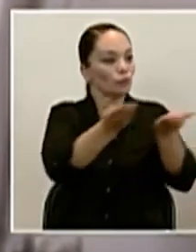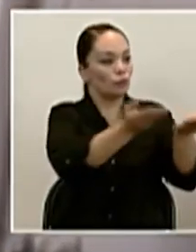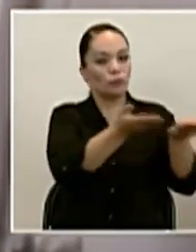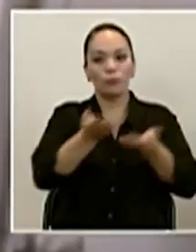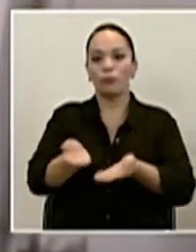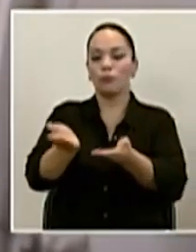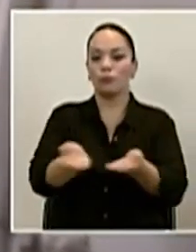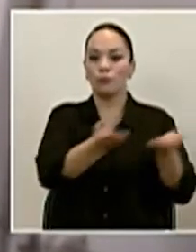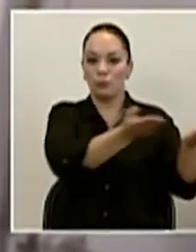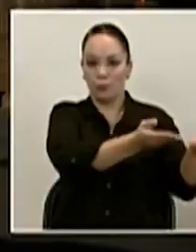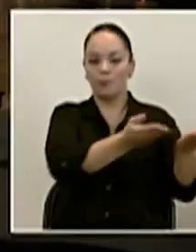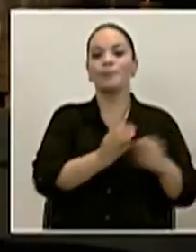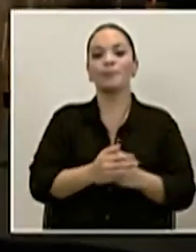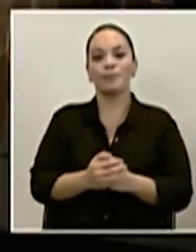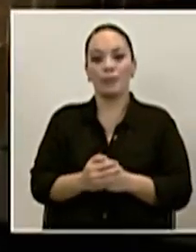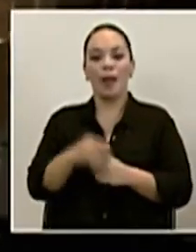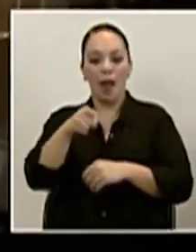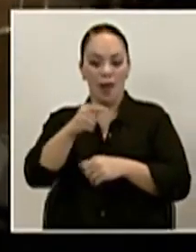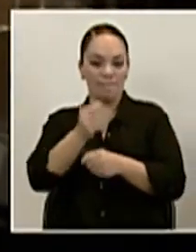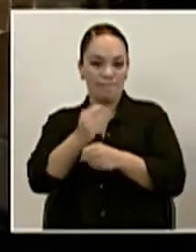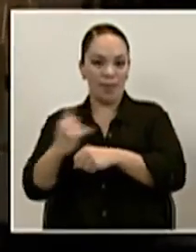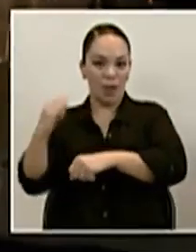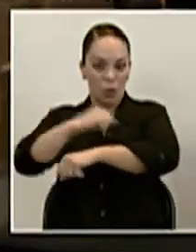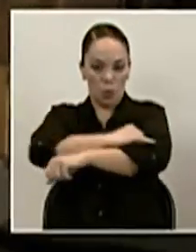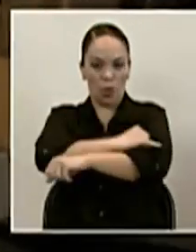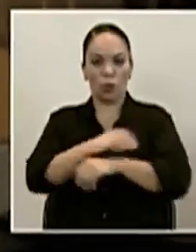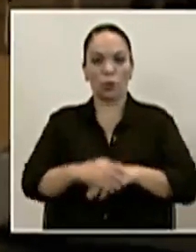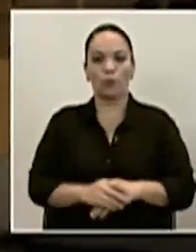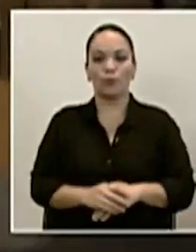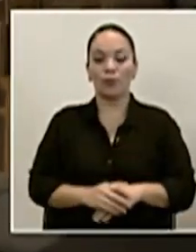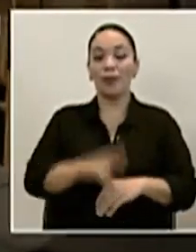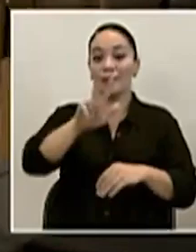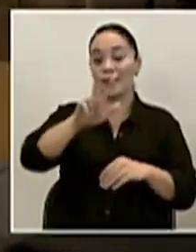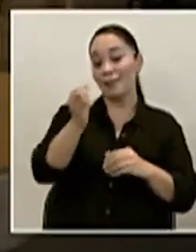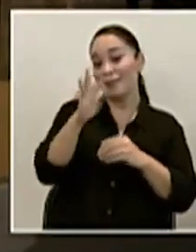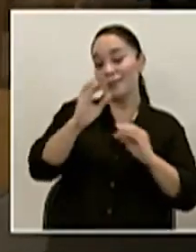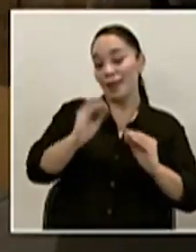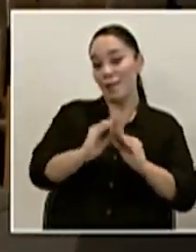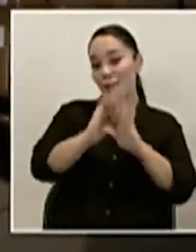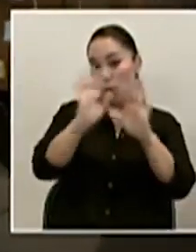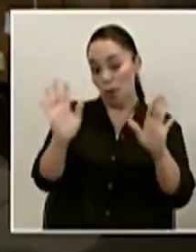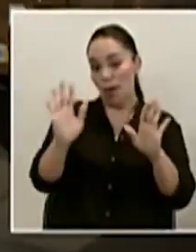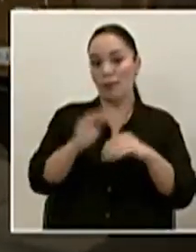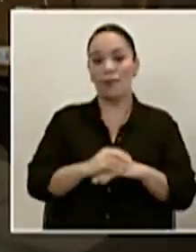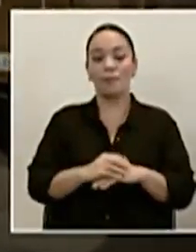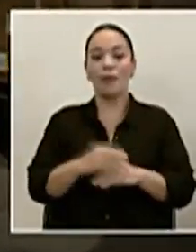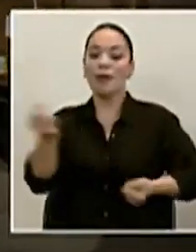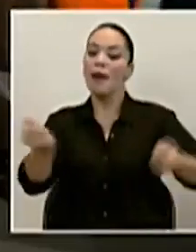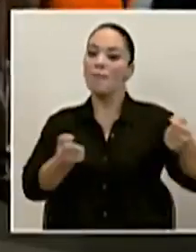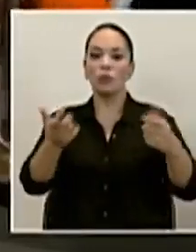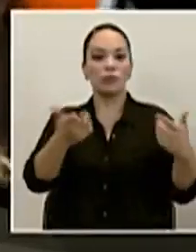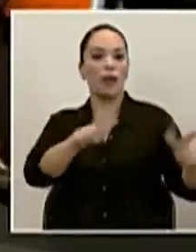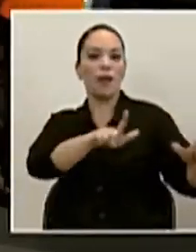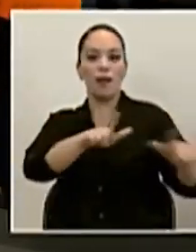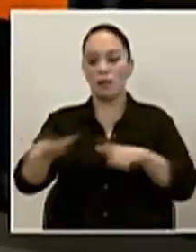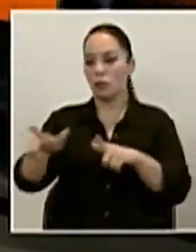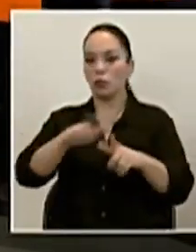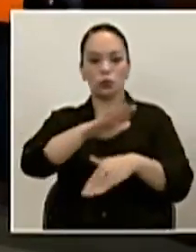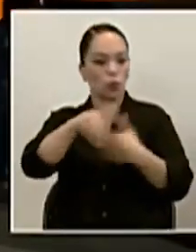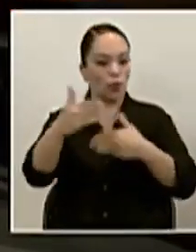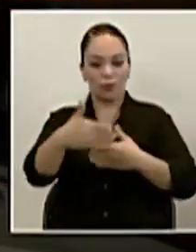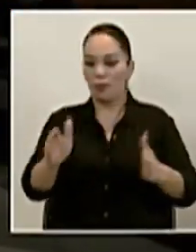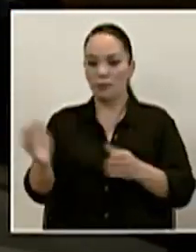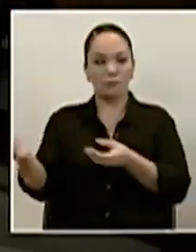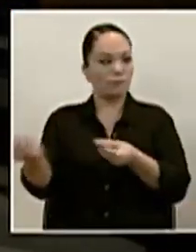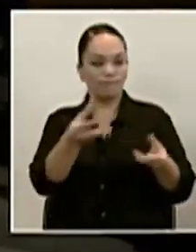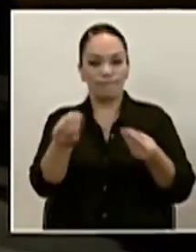labores en el aeropuerto. Ya para las 3 y 15 de la mañana los camiones estaban cargados y a las 3 y media